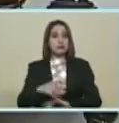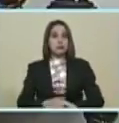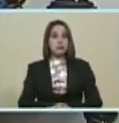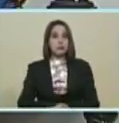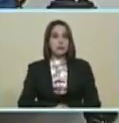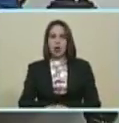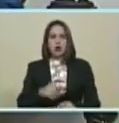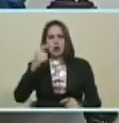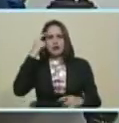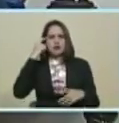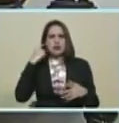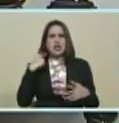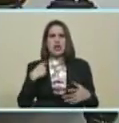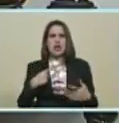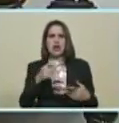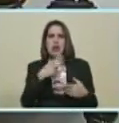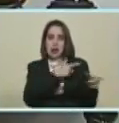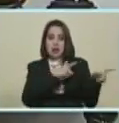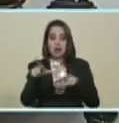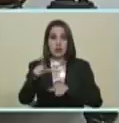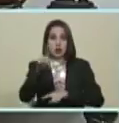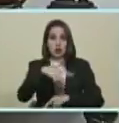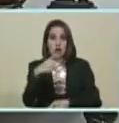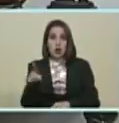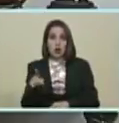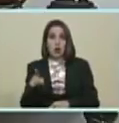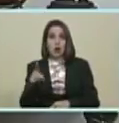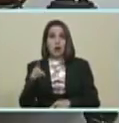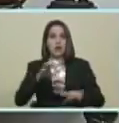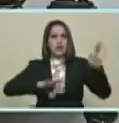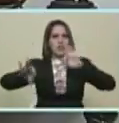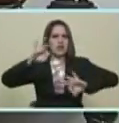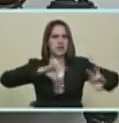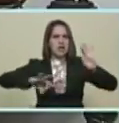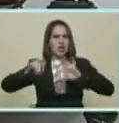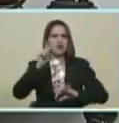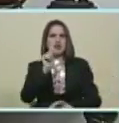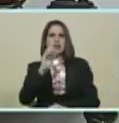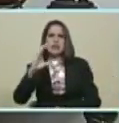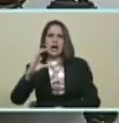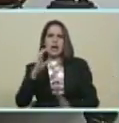...no sé cómo estamos... ...si estamos listos... ...me dicen... ...que desde Teresa Carreño...